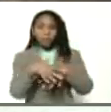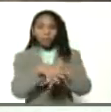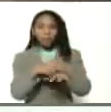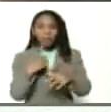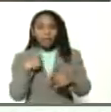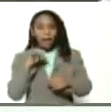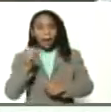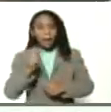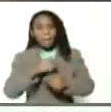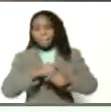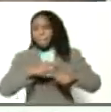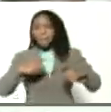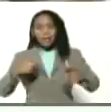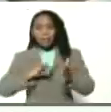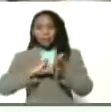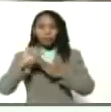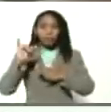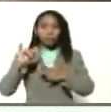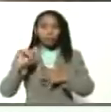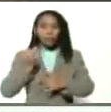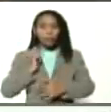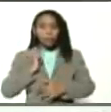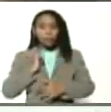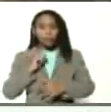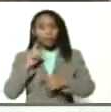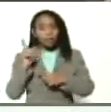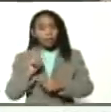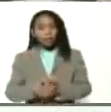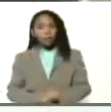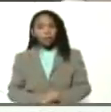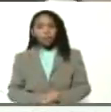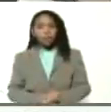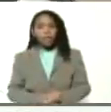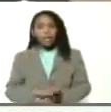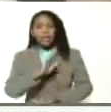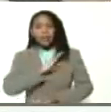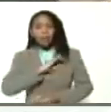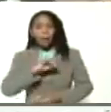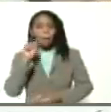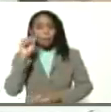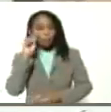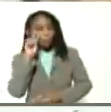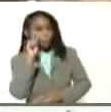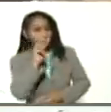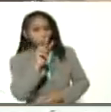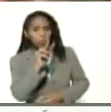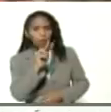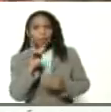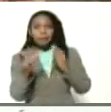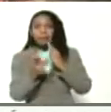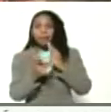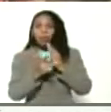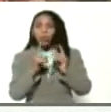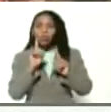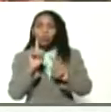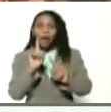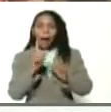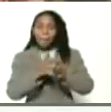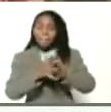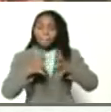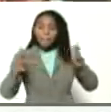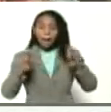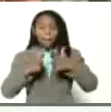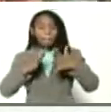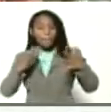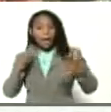máximo aprovechamiento de los sólidos grasos tenemos desde el punto de vista técnico una amplia